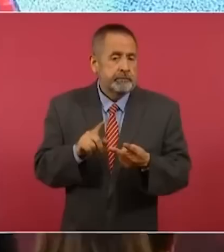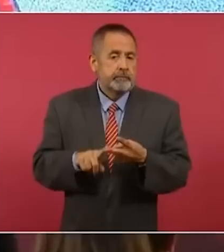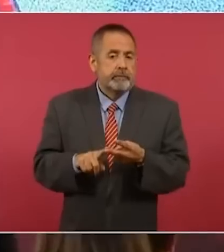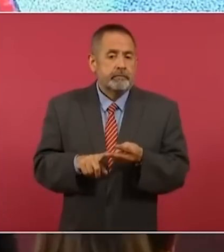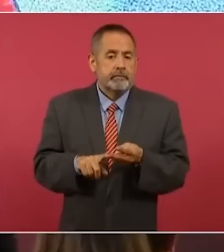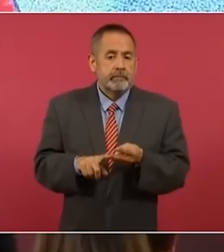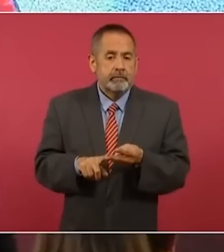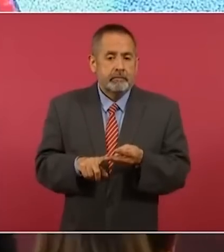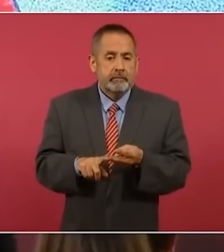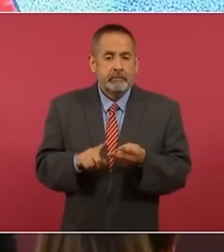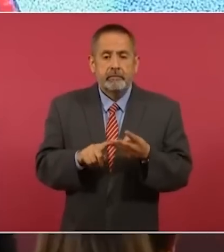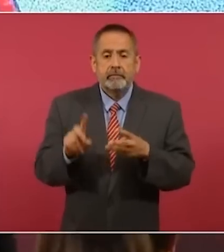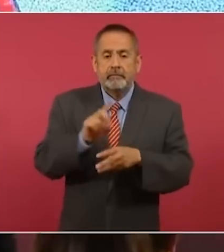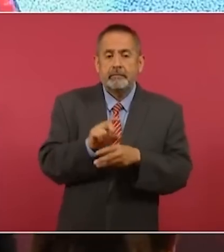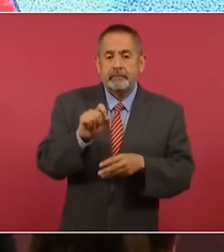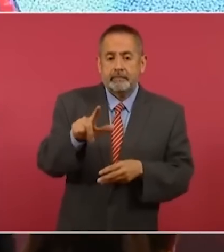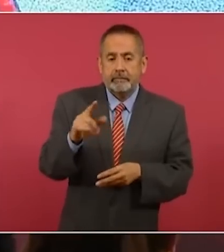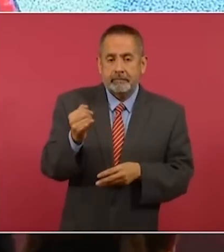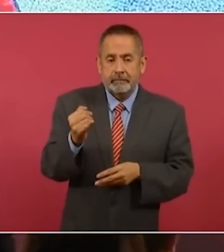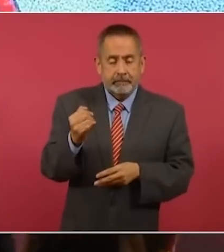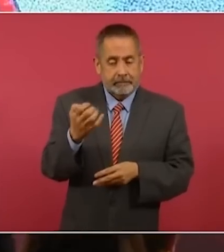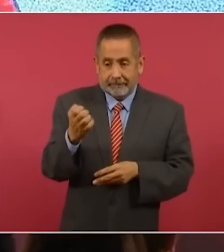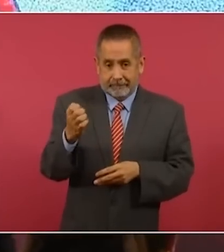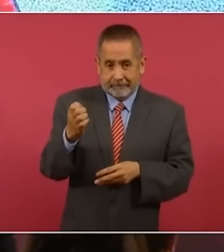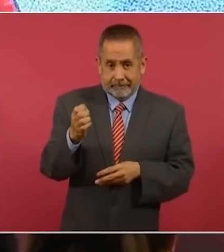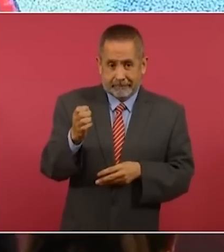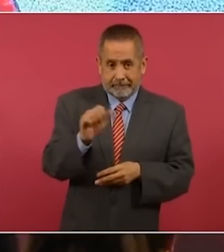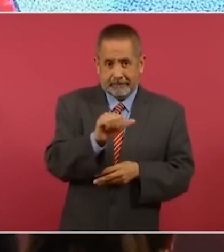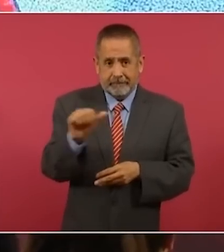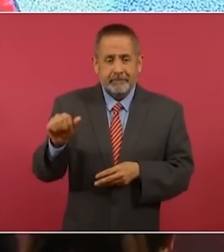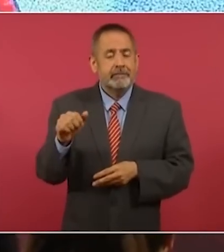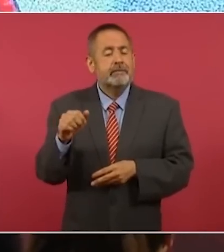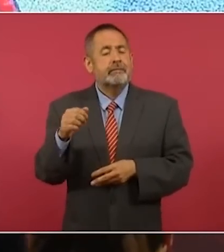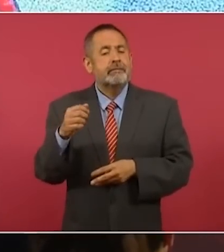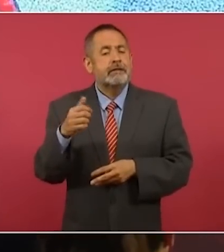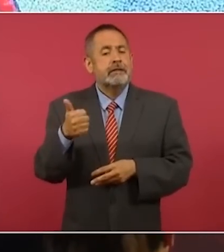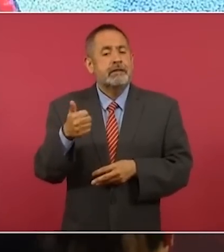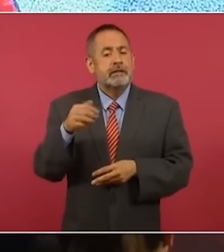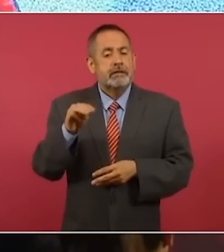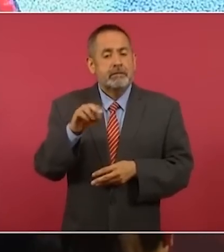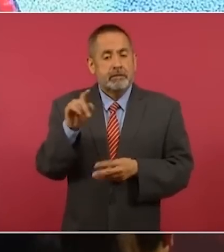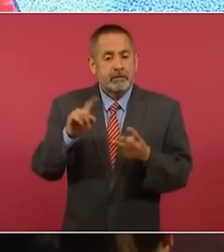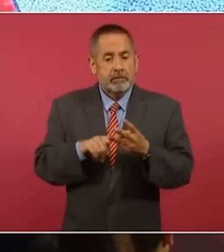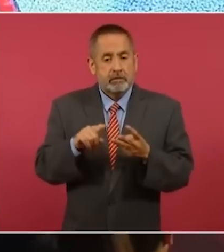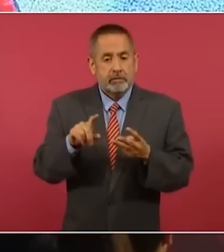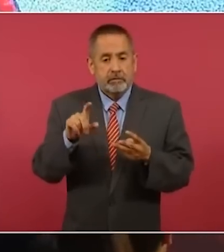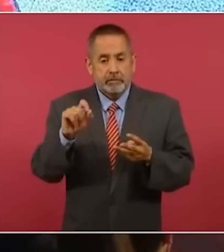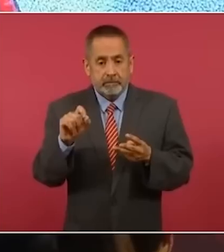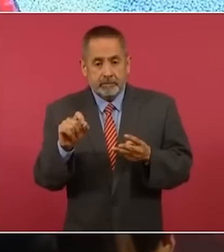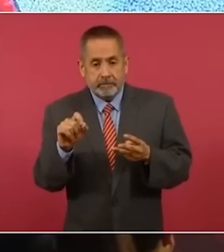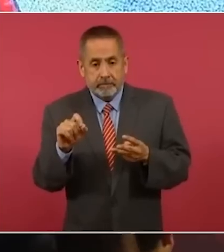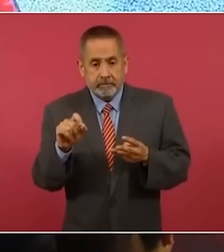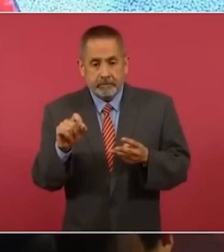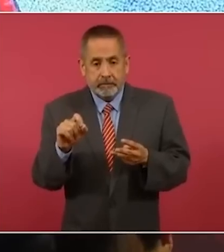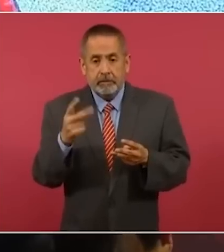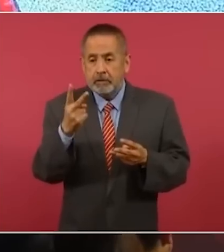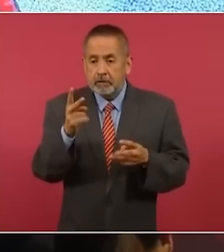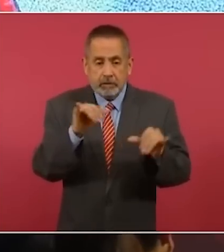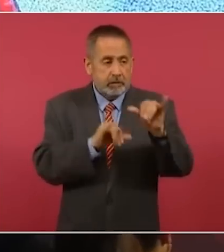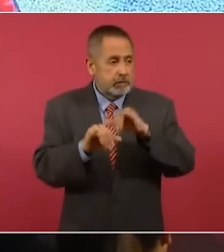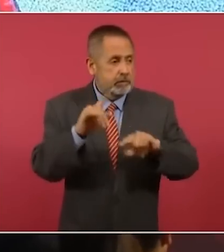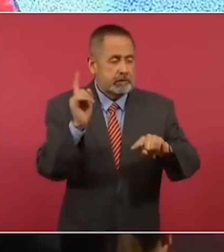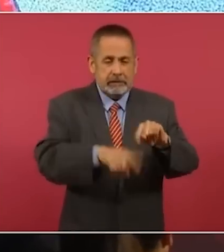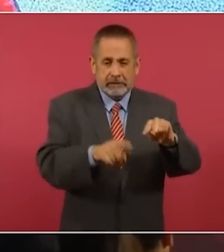El día 27 de enero hacia el 6 de marzo hubo 22 laboratorios o